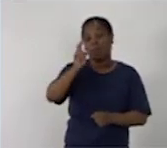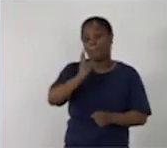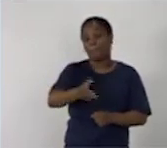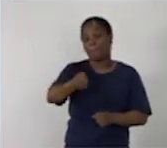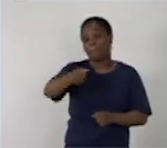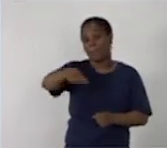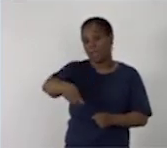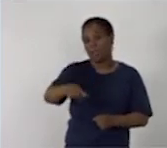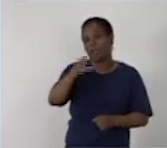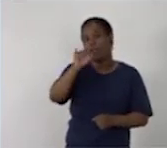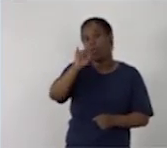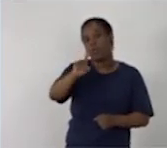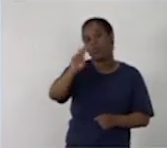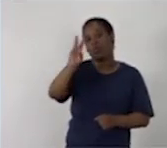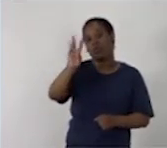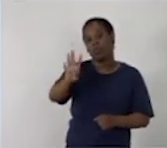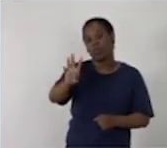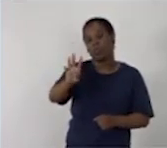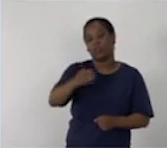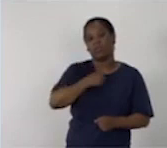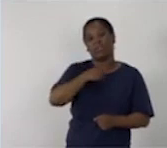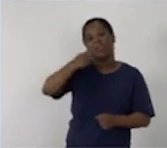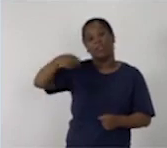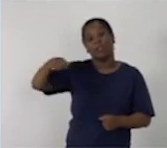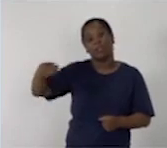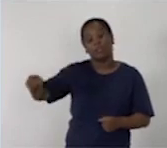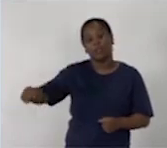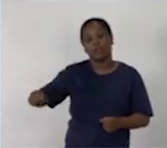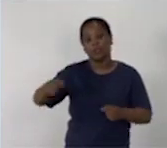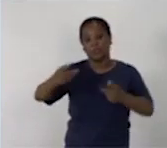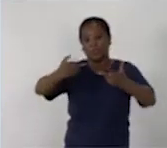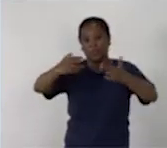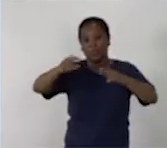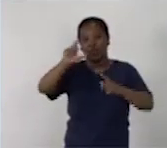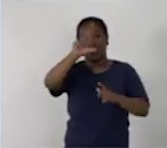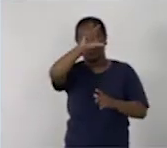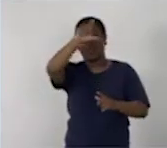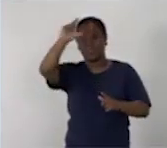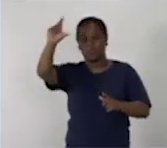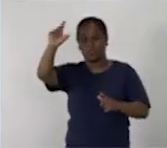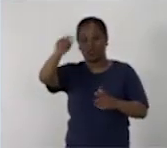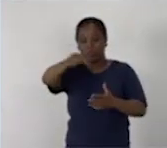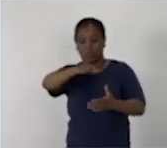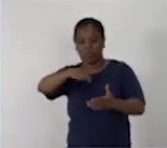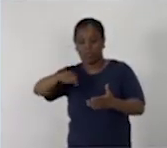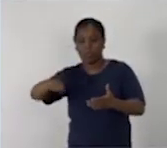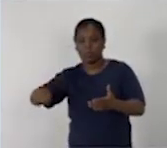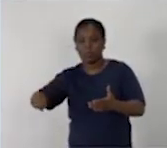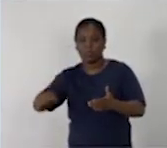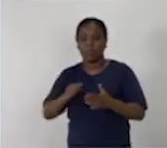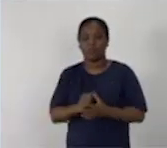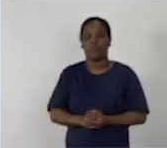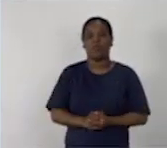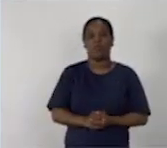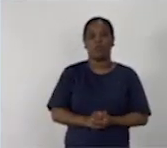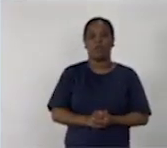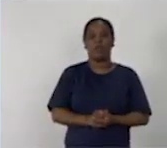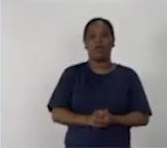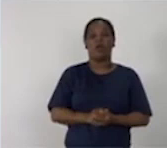tendrán que transcribir con su mejor letra un texto de David Cherycian. ¿Conocen este autor?